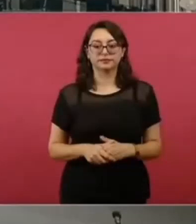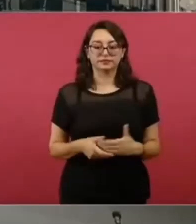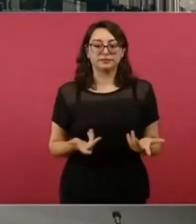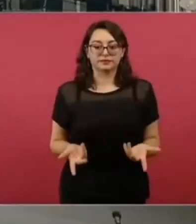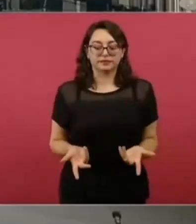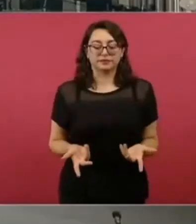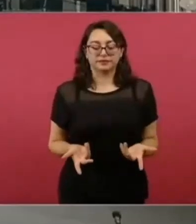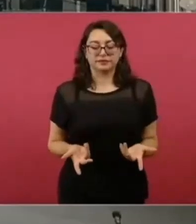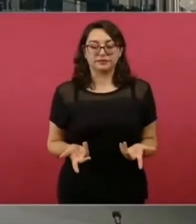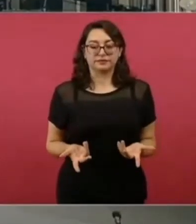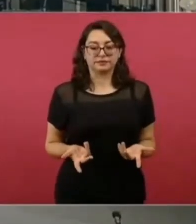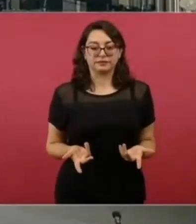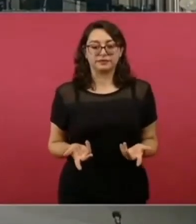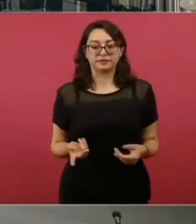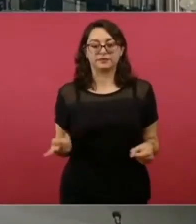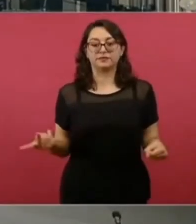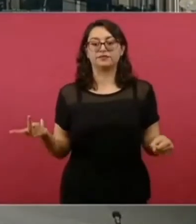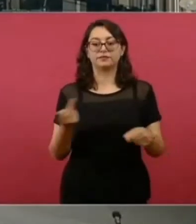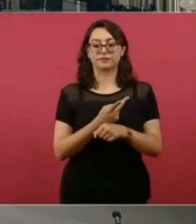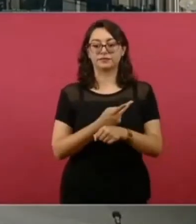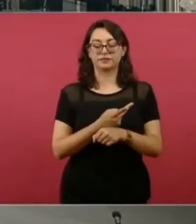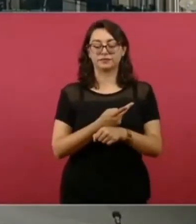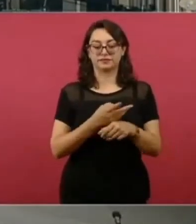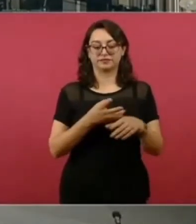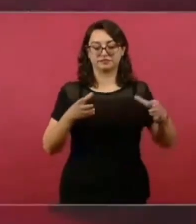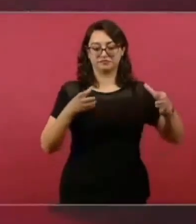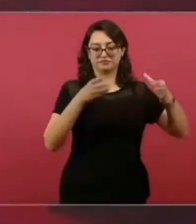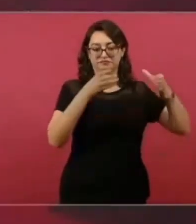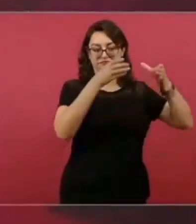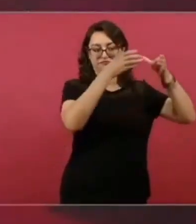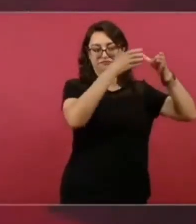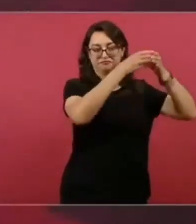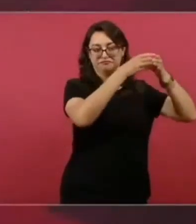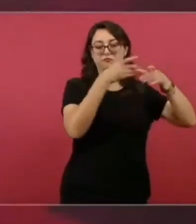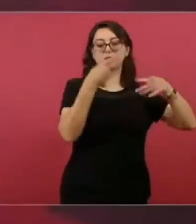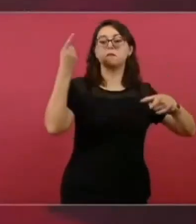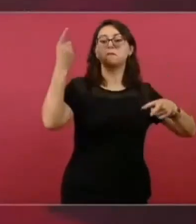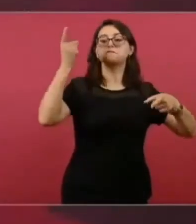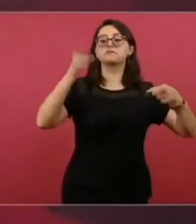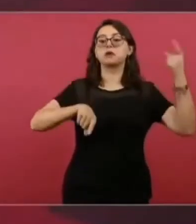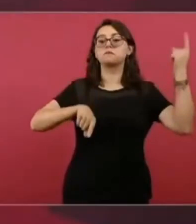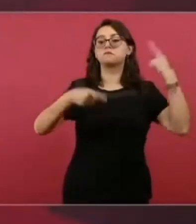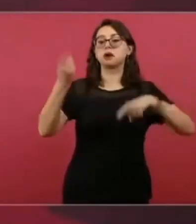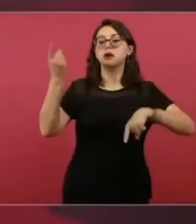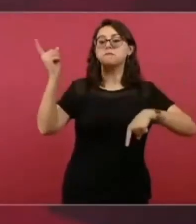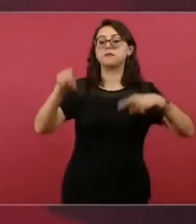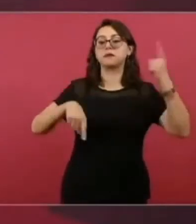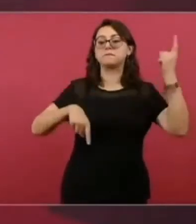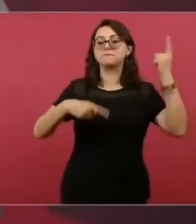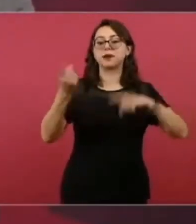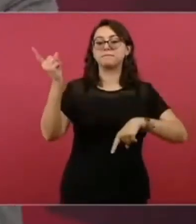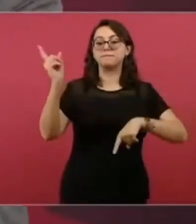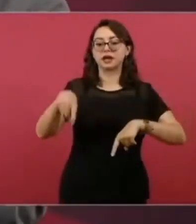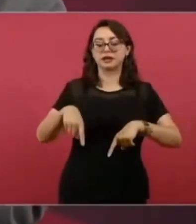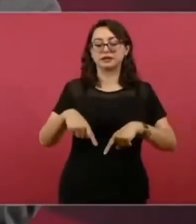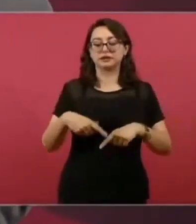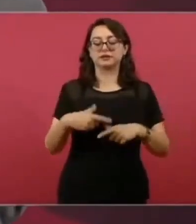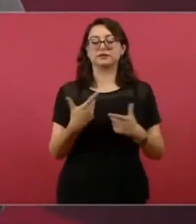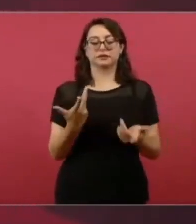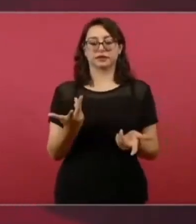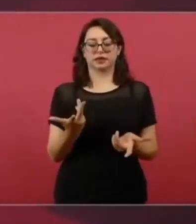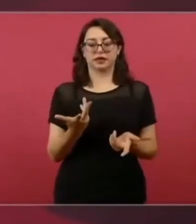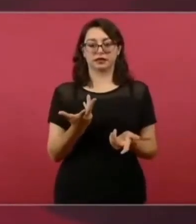en la conducción del movimiento conservador y tener